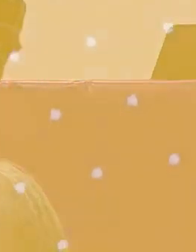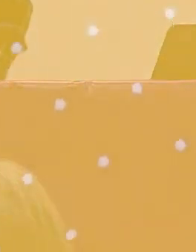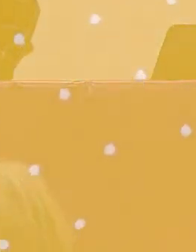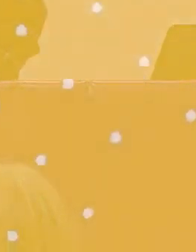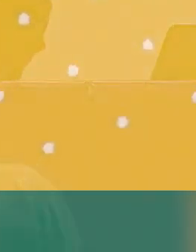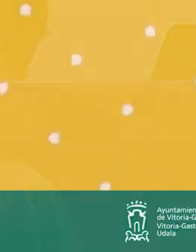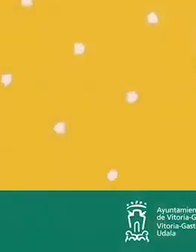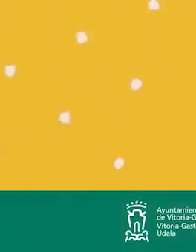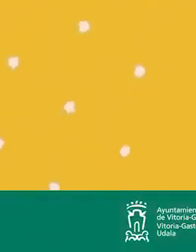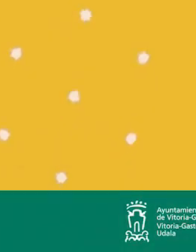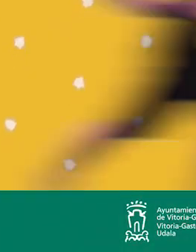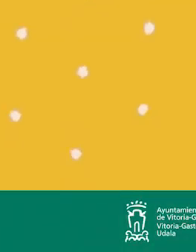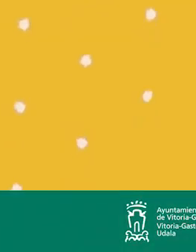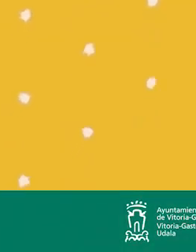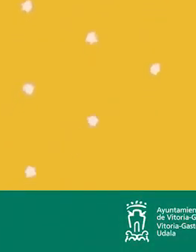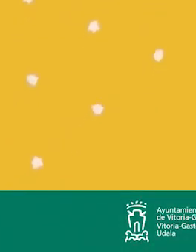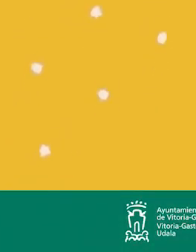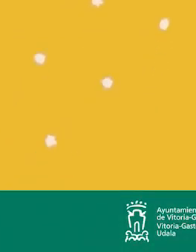aplausos